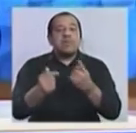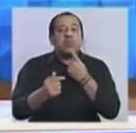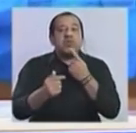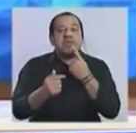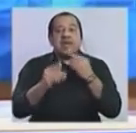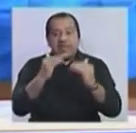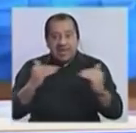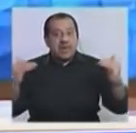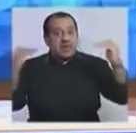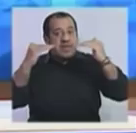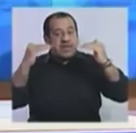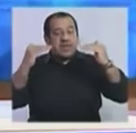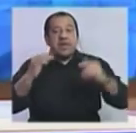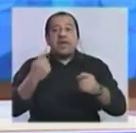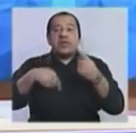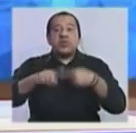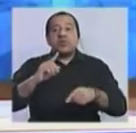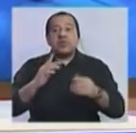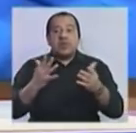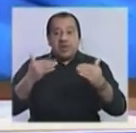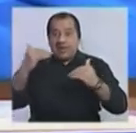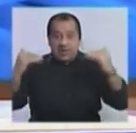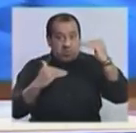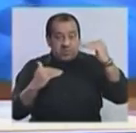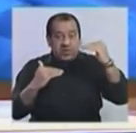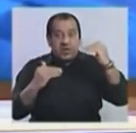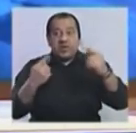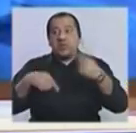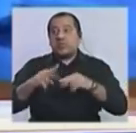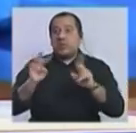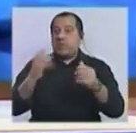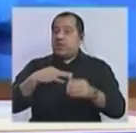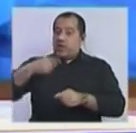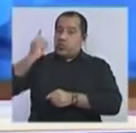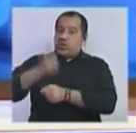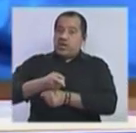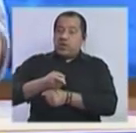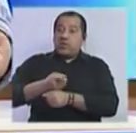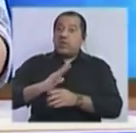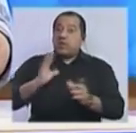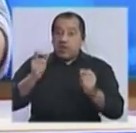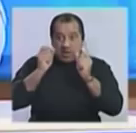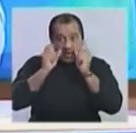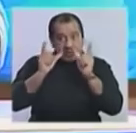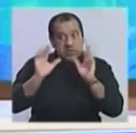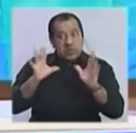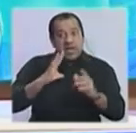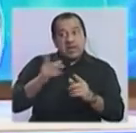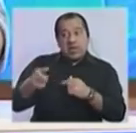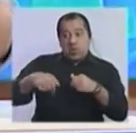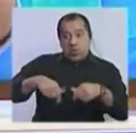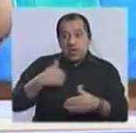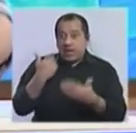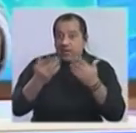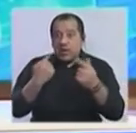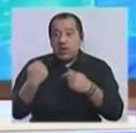Y además, en el marco de esos acuerdos, un tinte autoritario, que hay que estar negociando. Hoy no hay